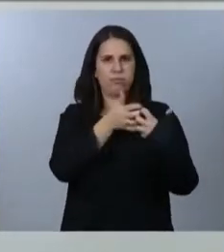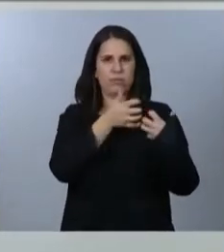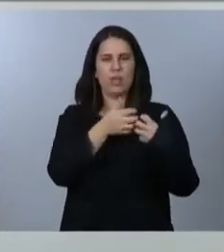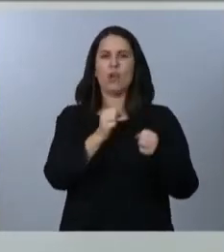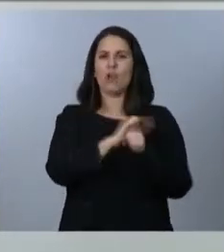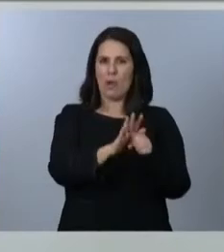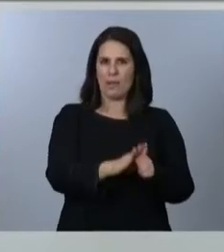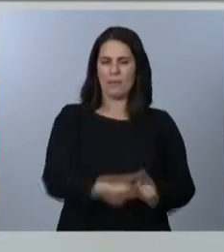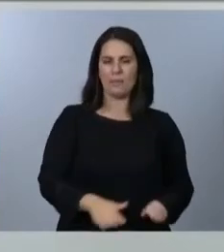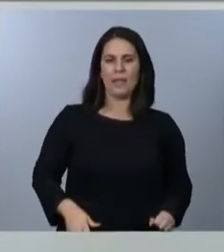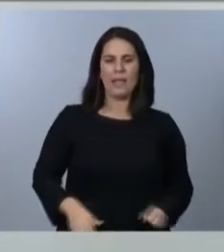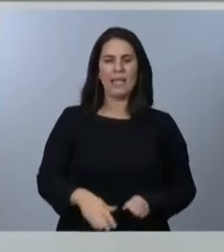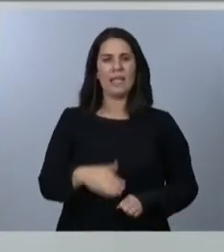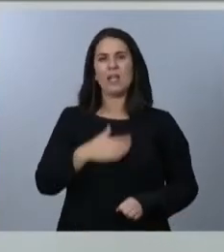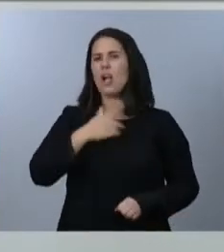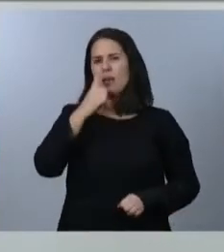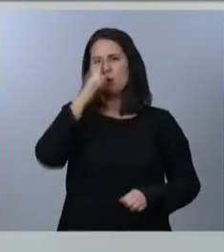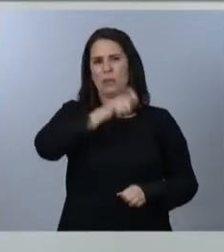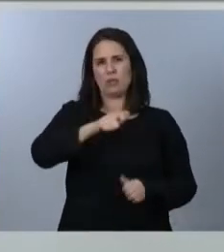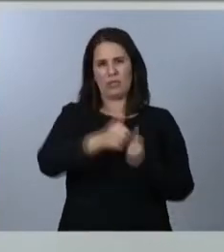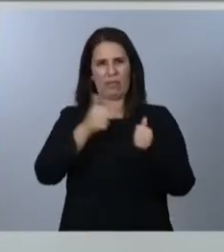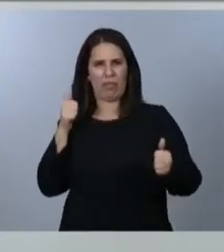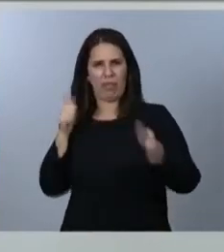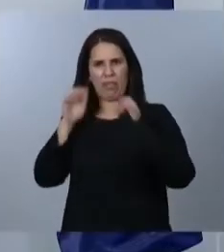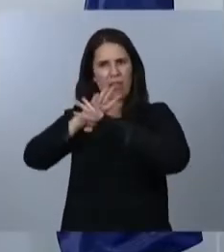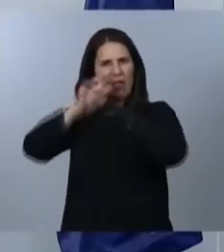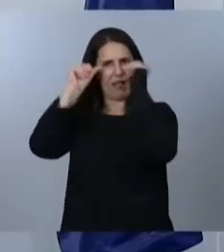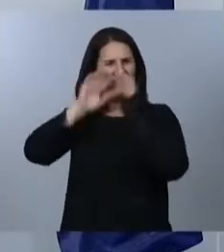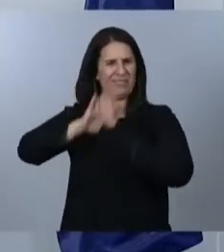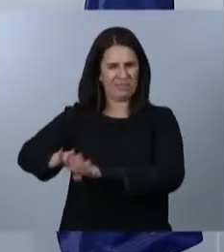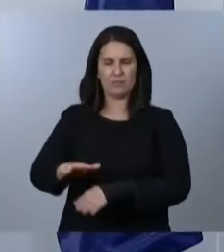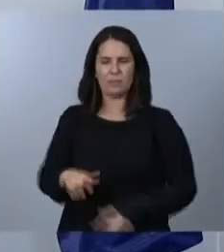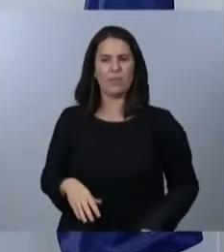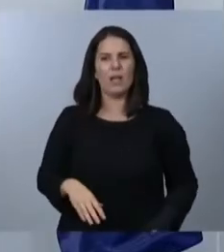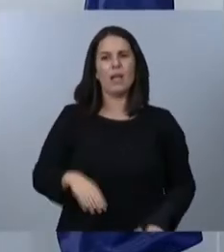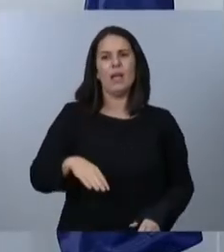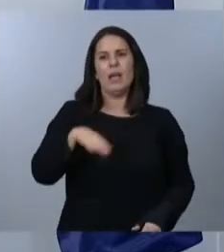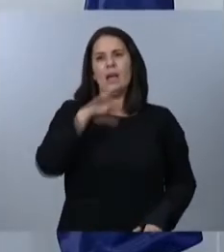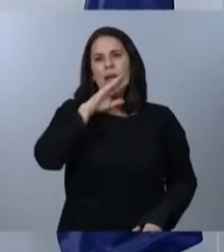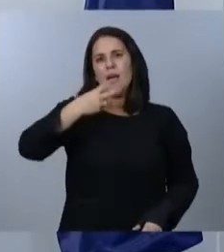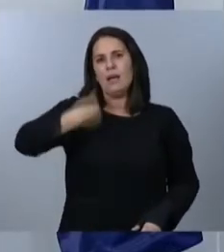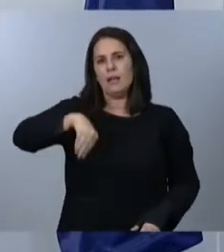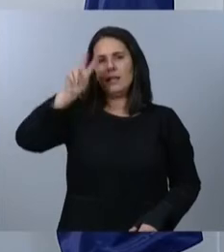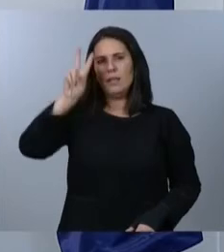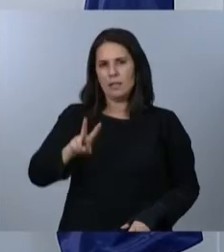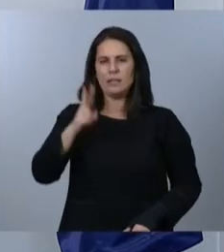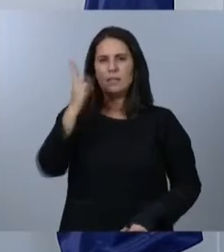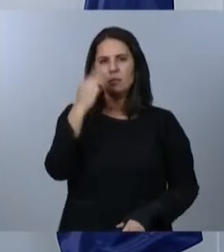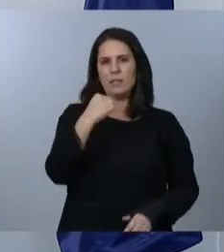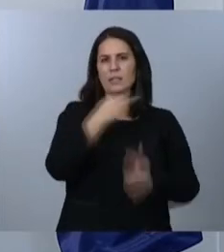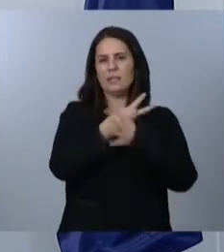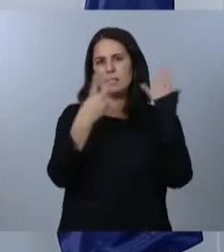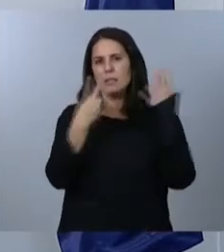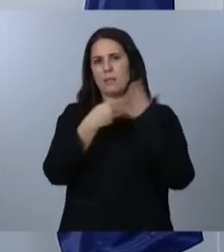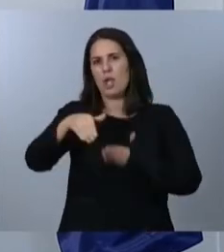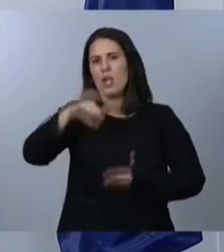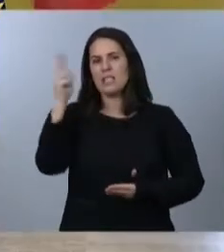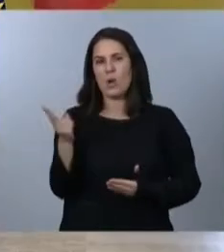dejar a nadie atrás, destinaremos, como bien ha comentado antes el vicepresidente Segundo, 3.017 millones de euros al ingreso mínimo vital.